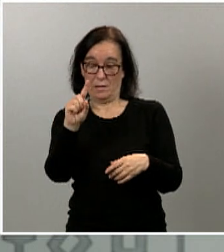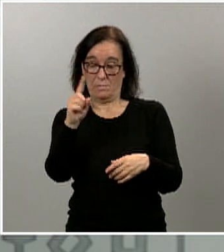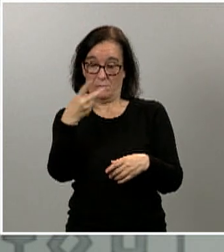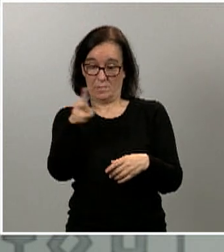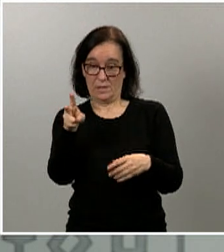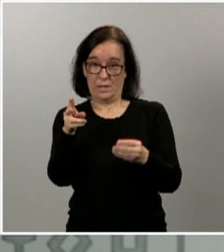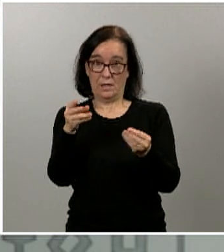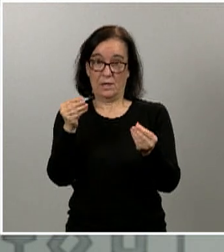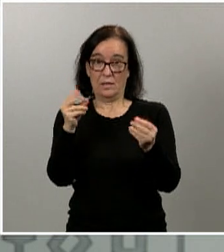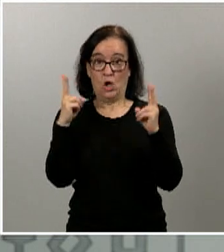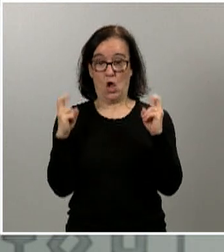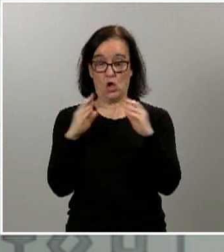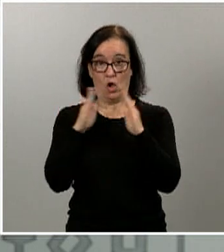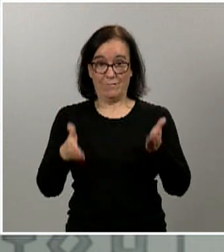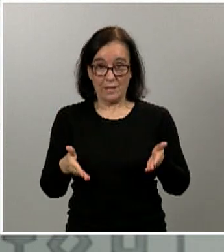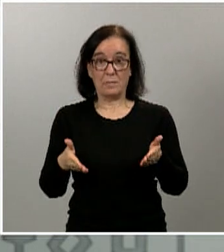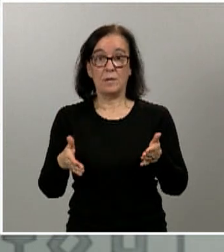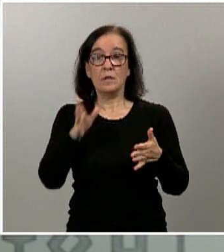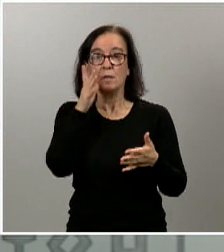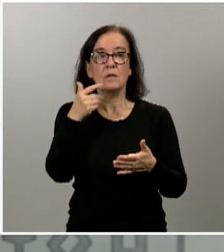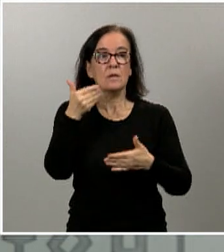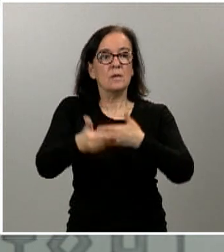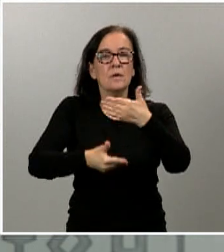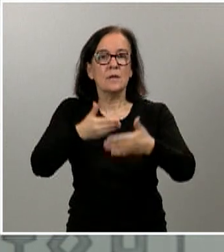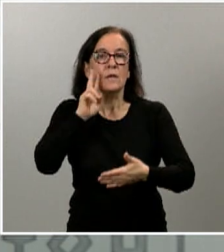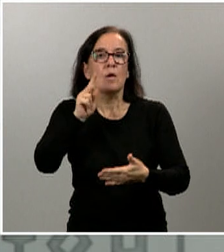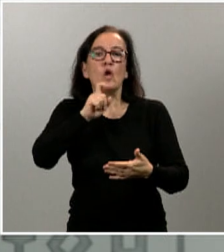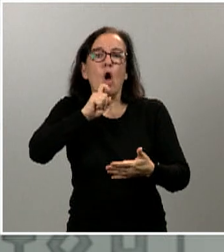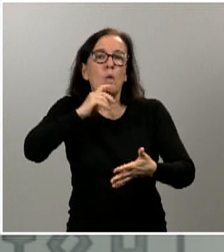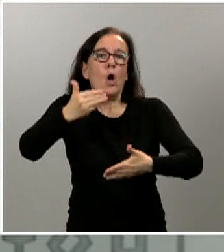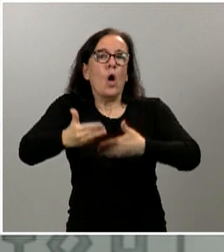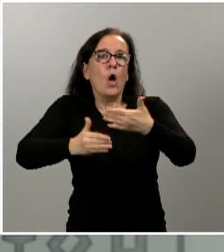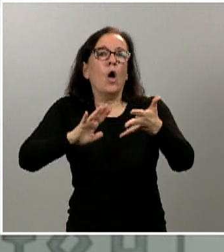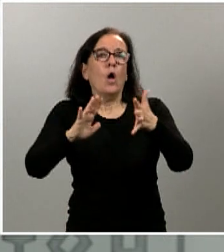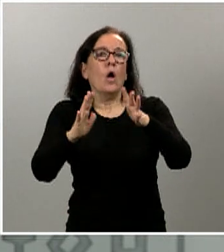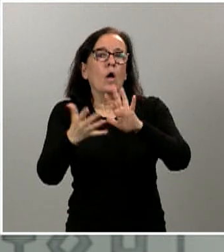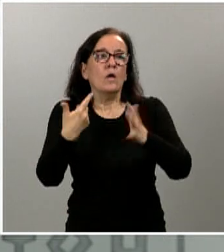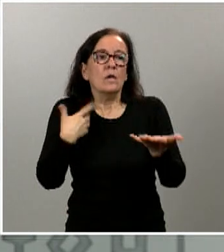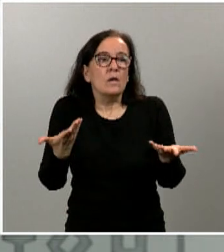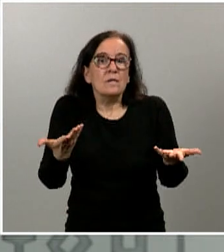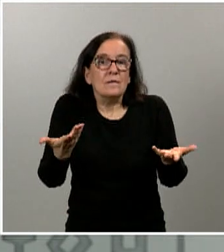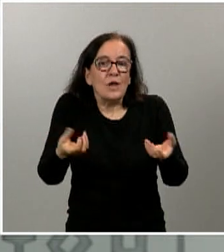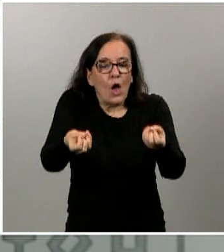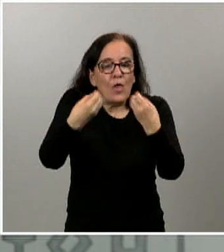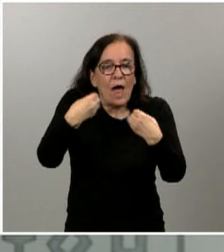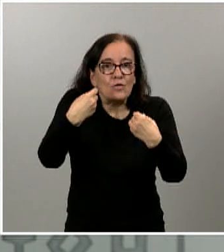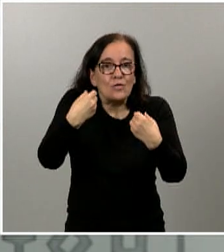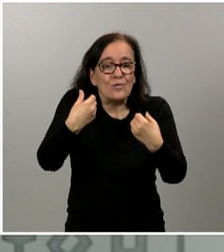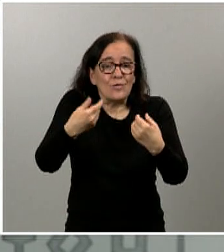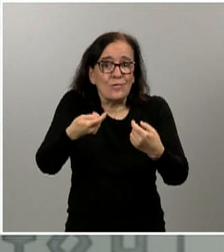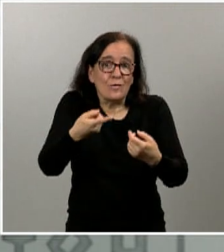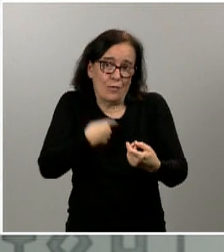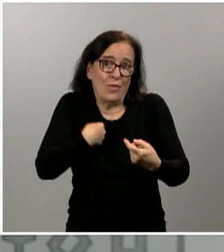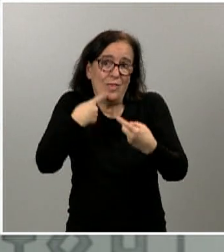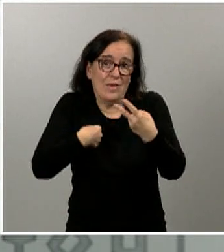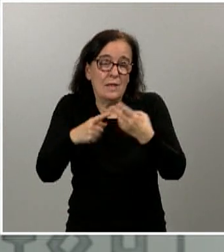de confinamiento y vamos viendo la evolución. Entonces, bueno, los datos nos lo irán diciendo, ¿no? Pero básicamente se